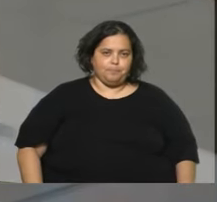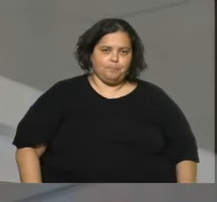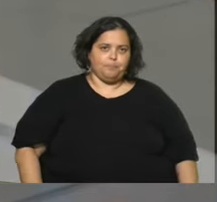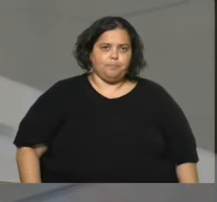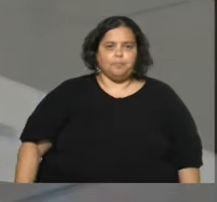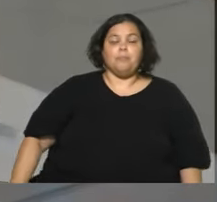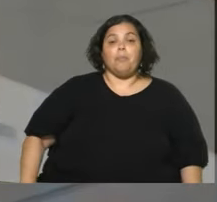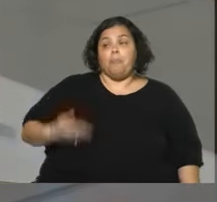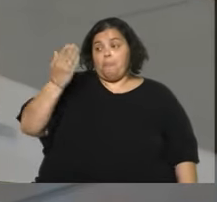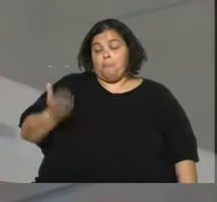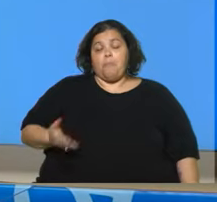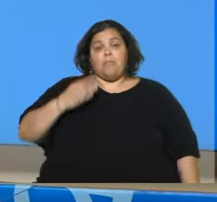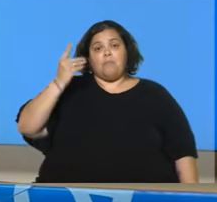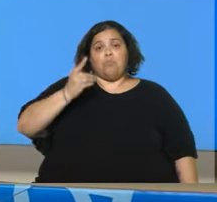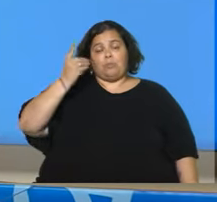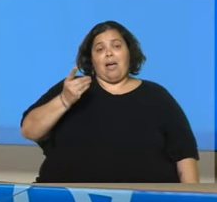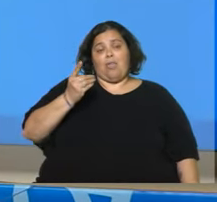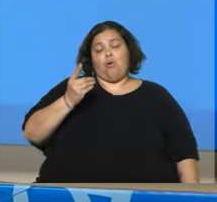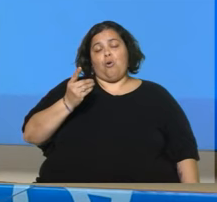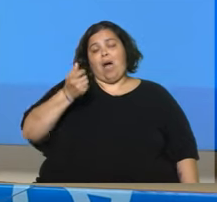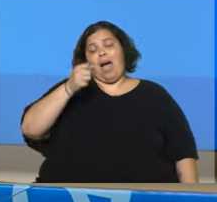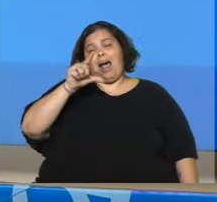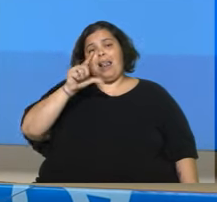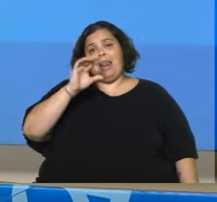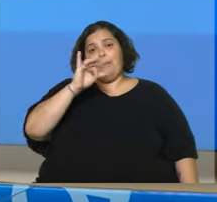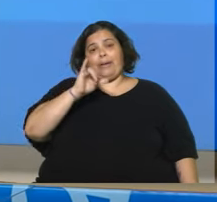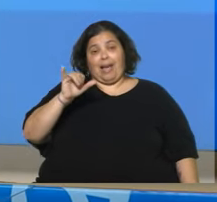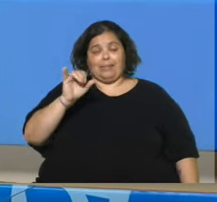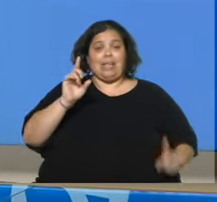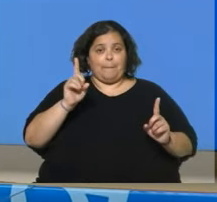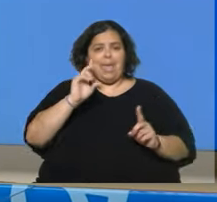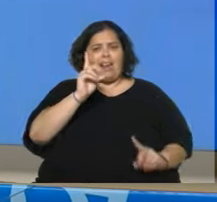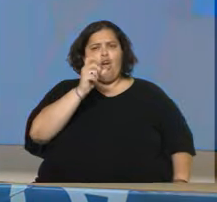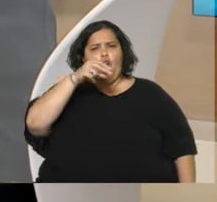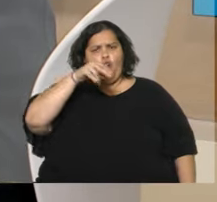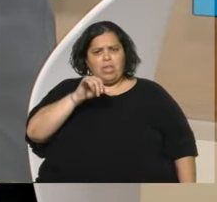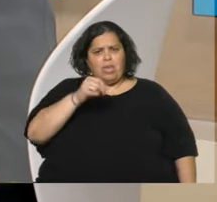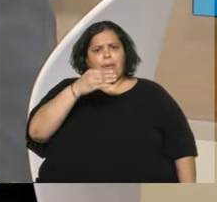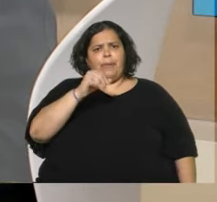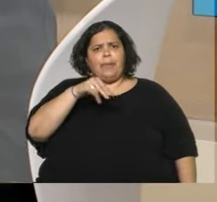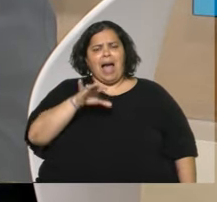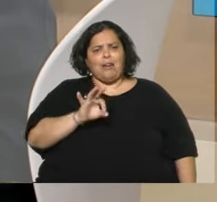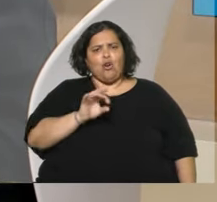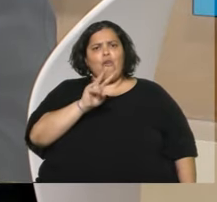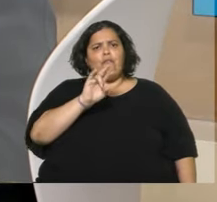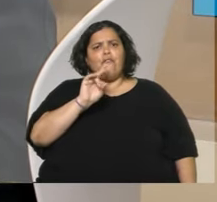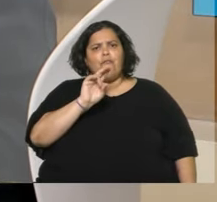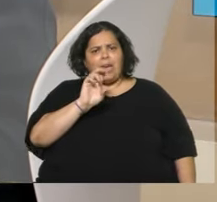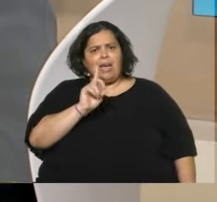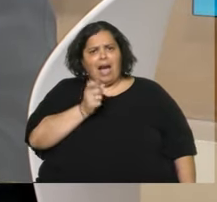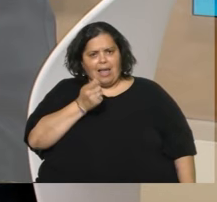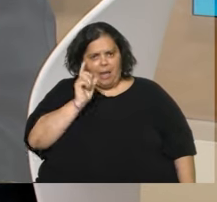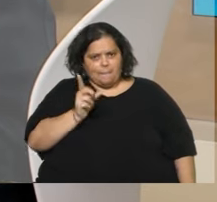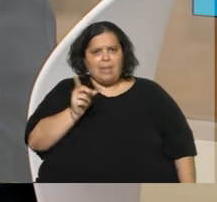Ahí teníamos al diputado de Cabildo Abierto, Rodrigo Albernaz, pero también Rodrigo Goñi, Álvaro Viviano, el diputado del PERI, César Vega, habían presentado